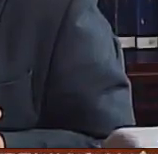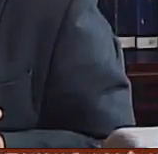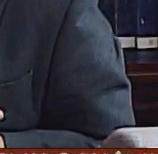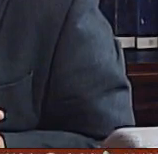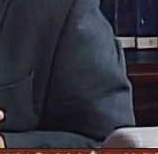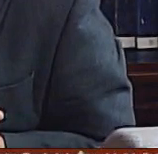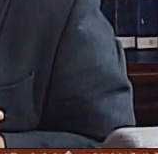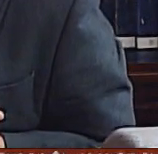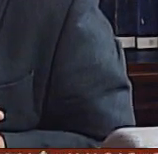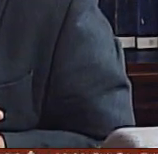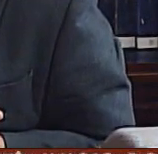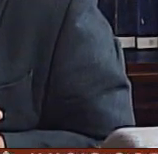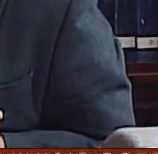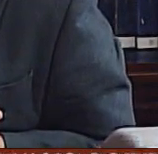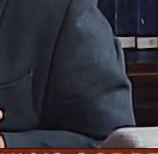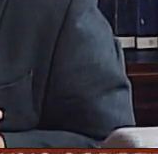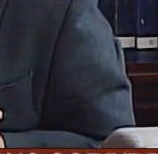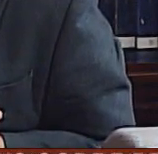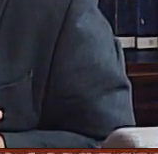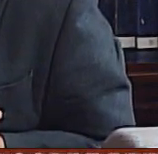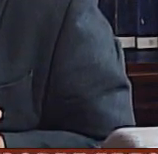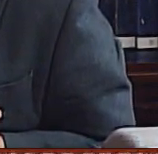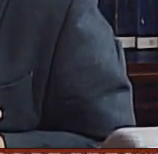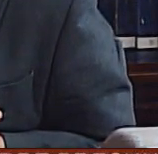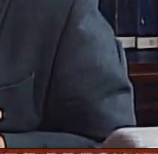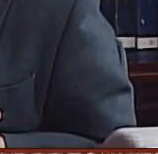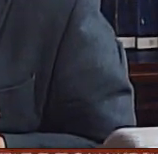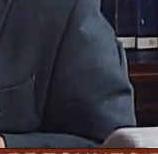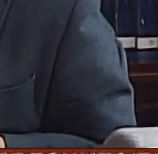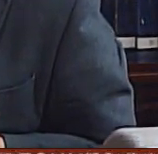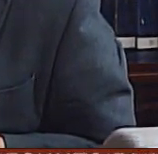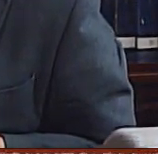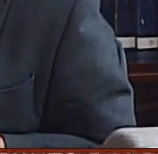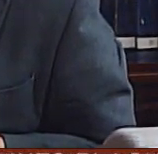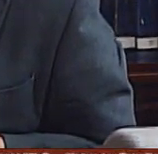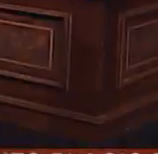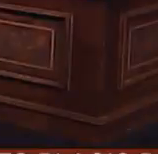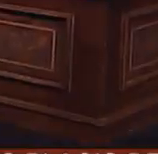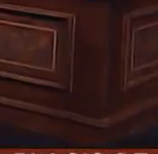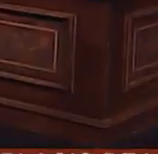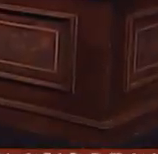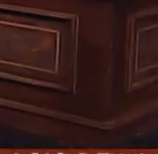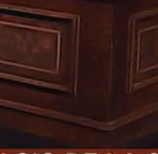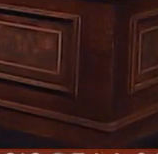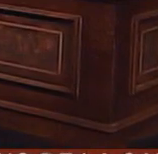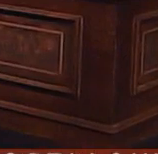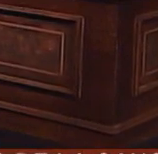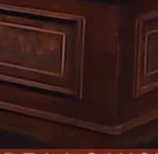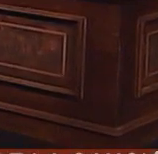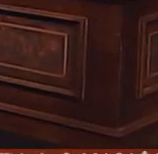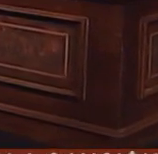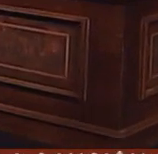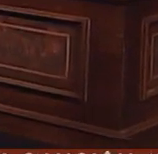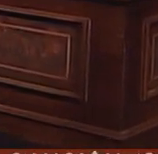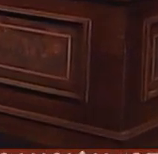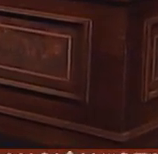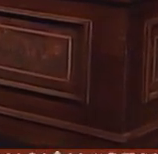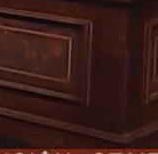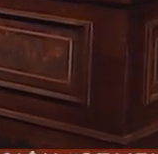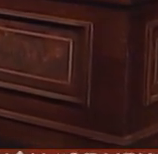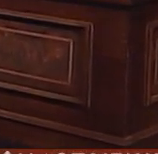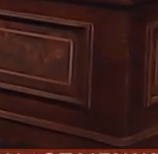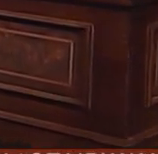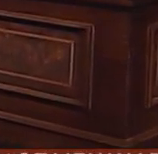conducción junto con una voz en off celestial que es nuestra queridísima Musa Vintage que aparece de